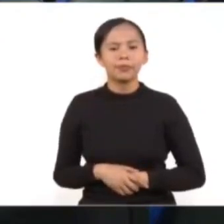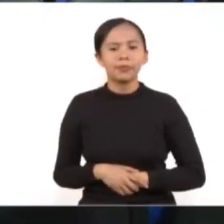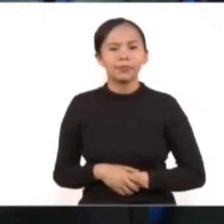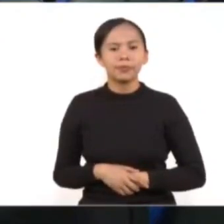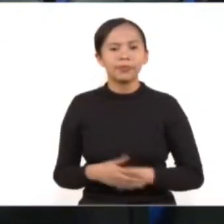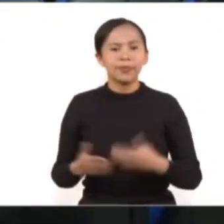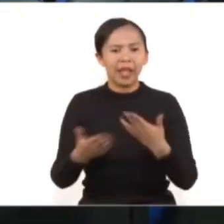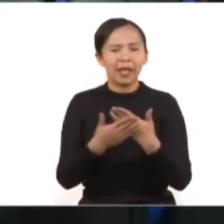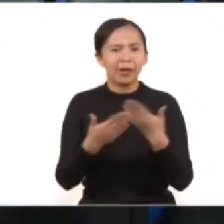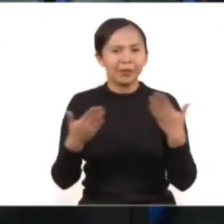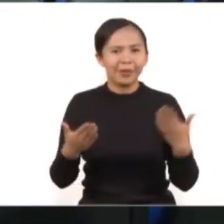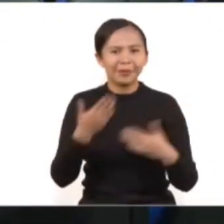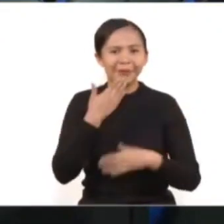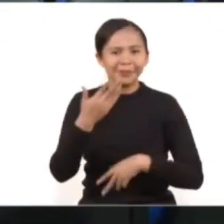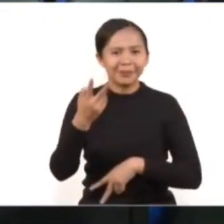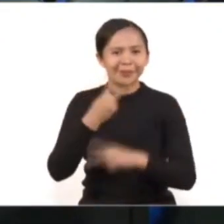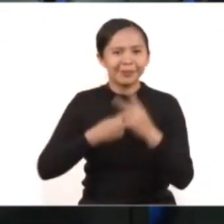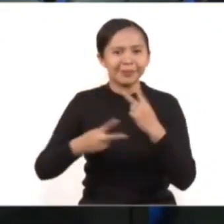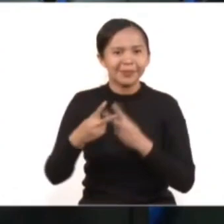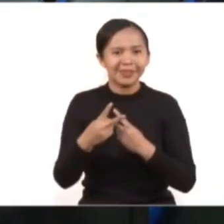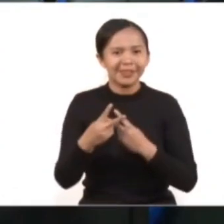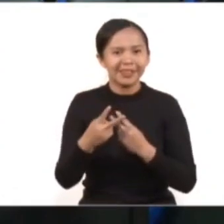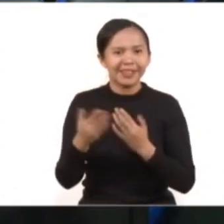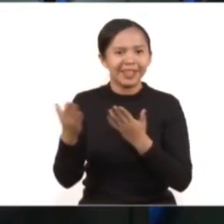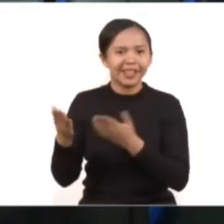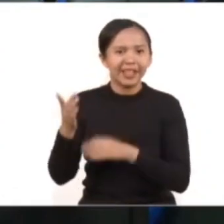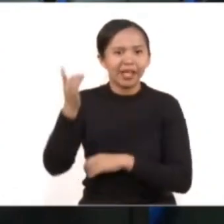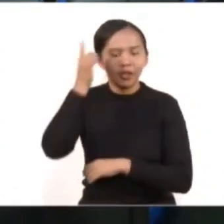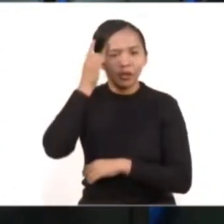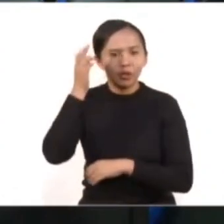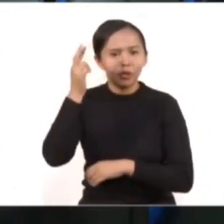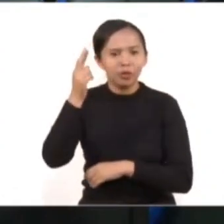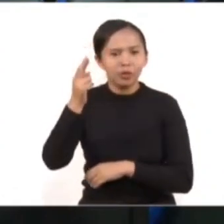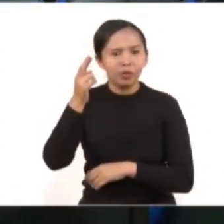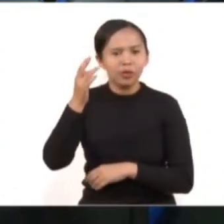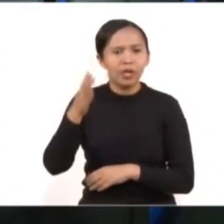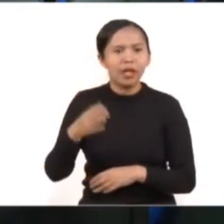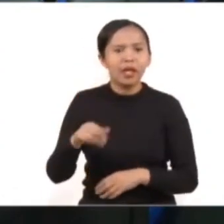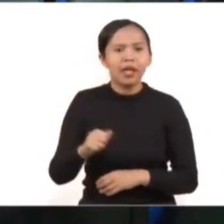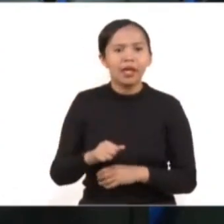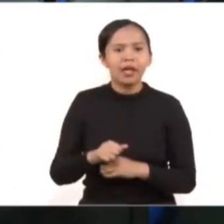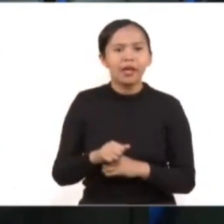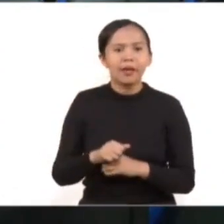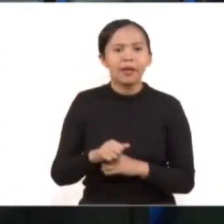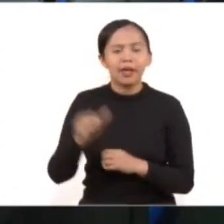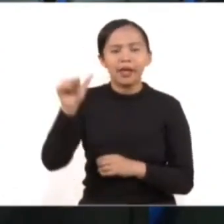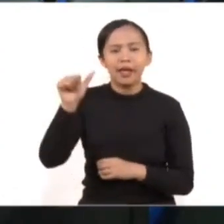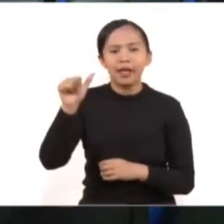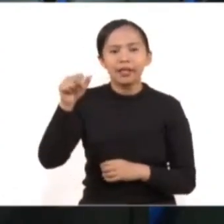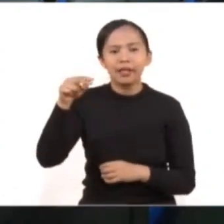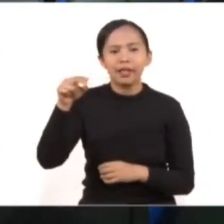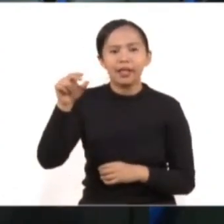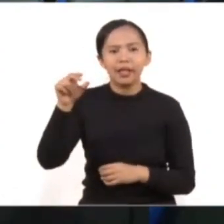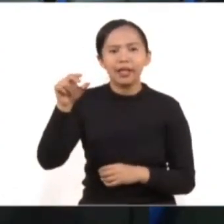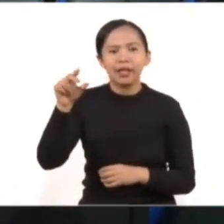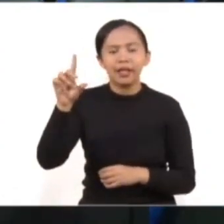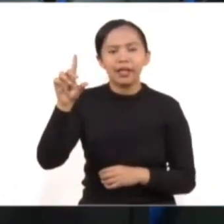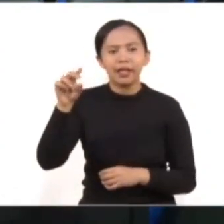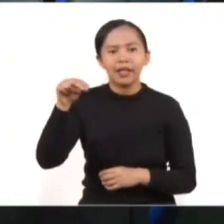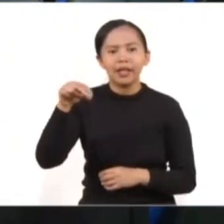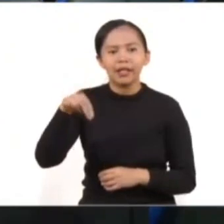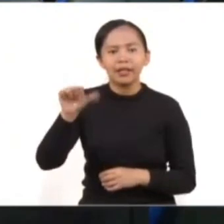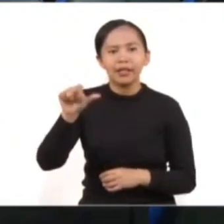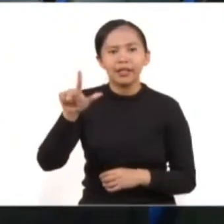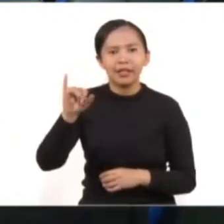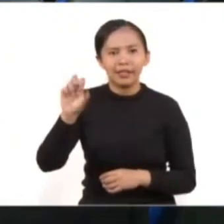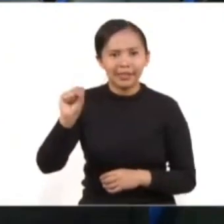Y damos la más cordial bienvenida a la doctora Fabiola Lanisa Mano, comisionada nacional para prevenir y erradicar la